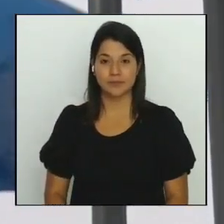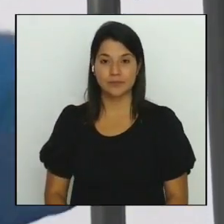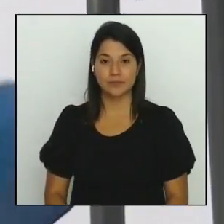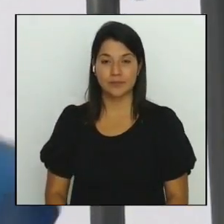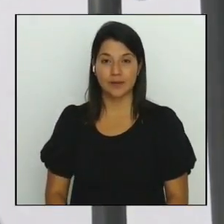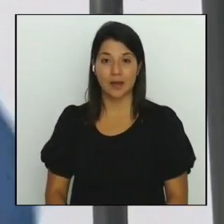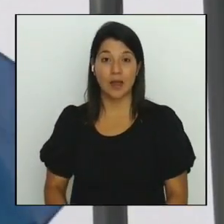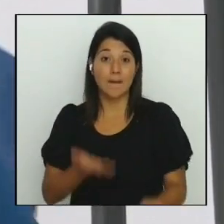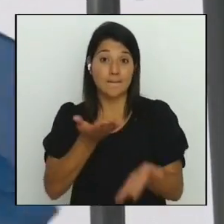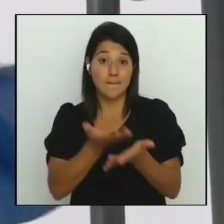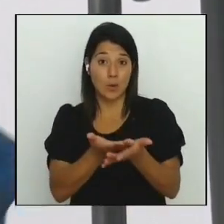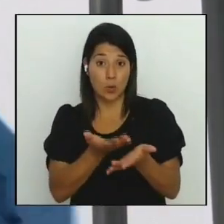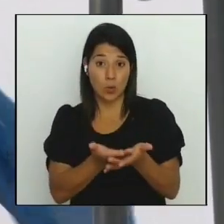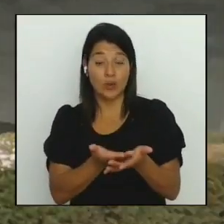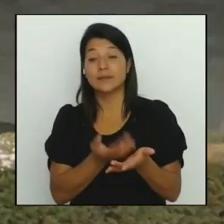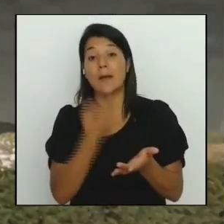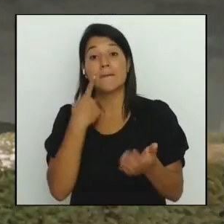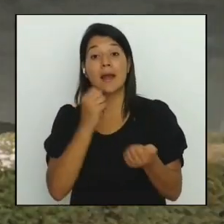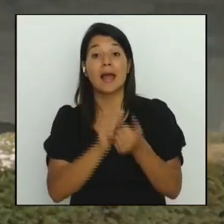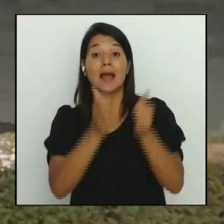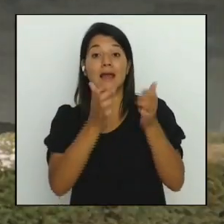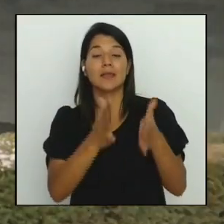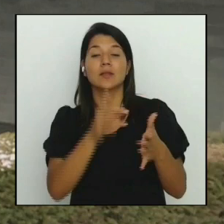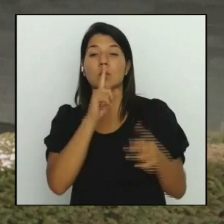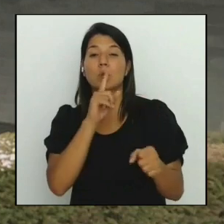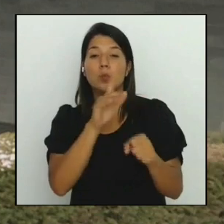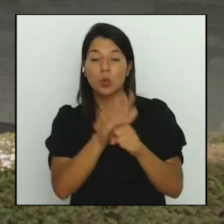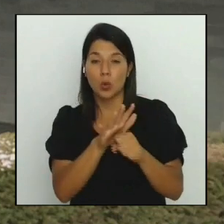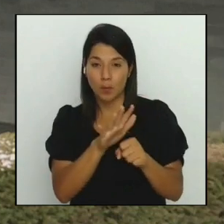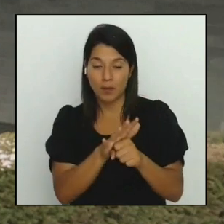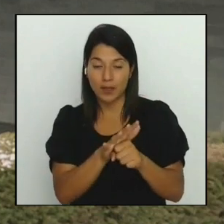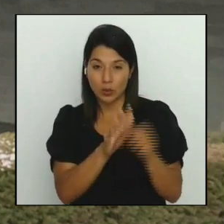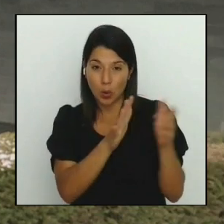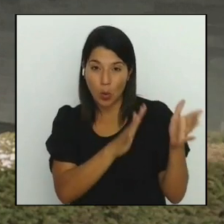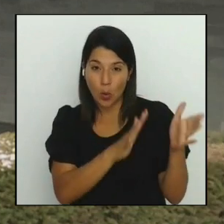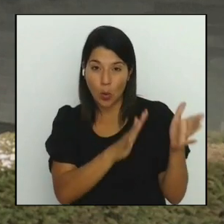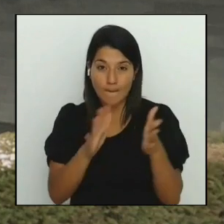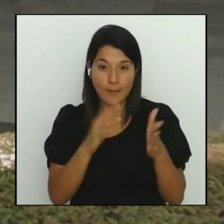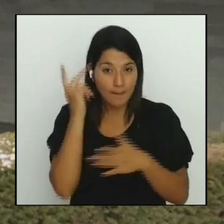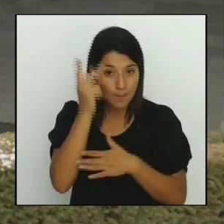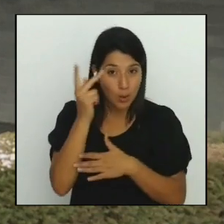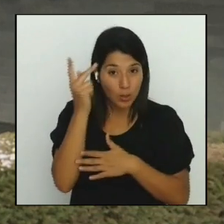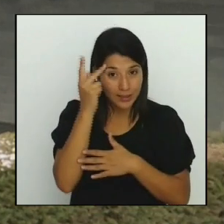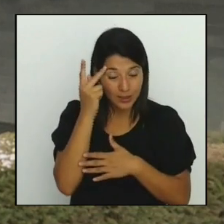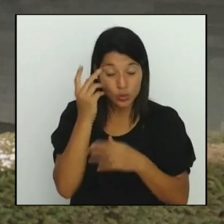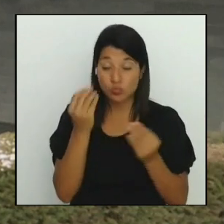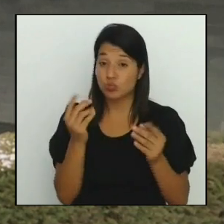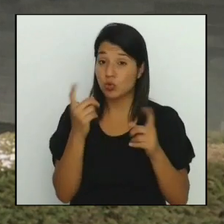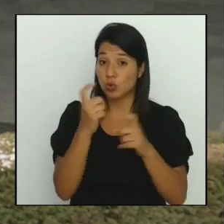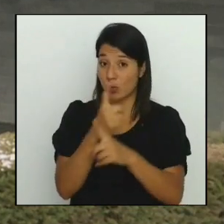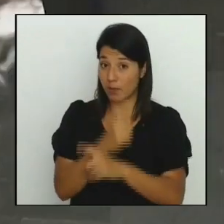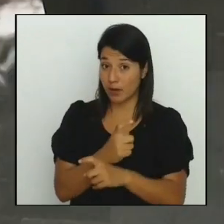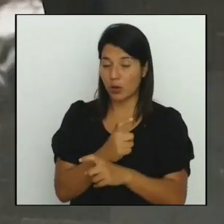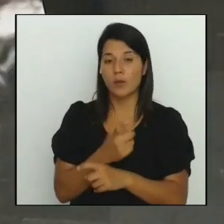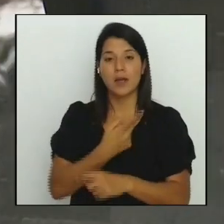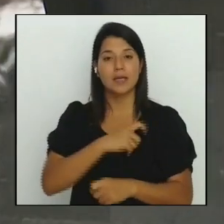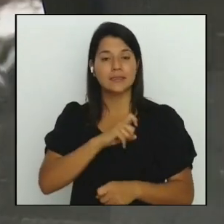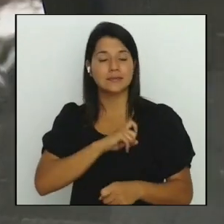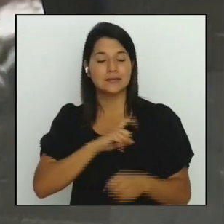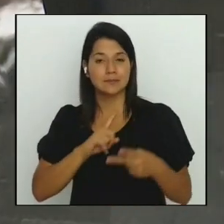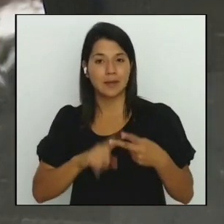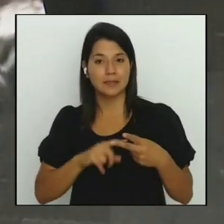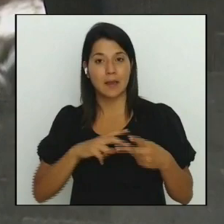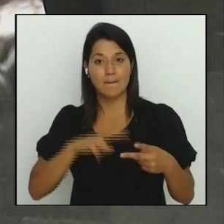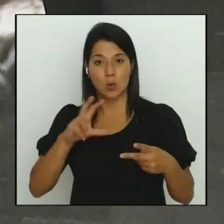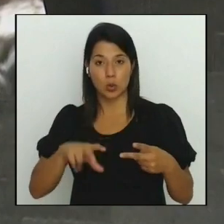candidatura promete un montaje político y logístico complejo España Portugal y Marruecos prometieron organizar el